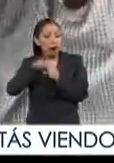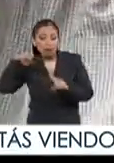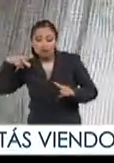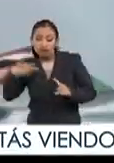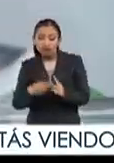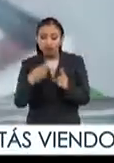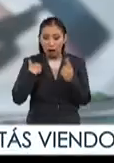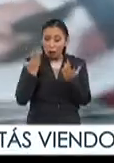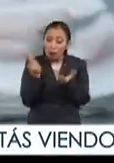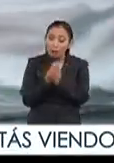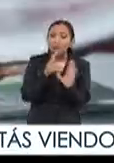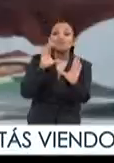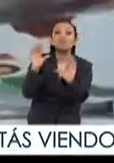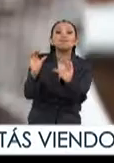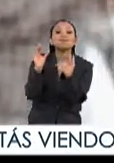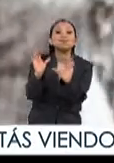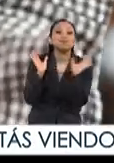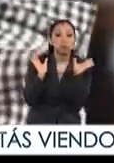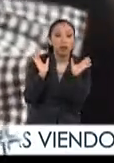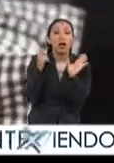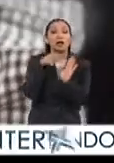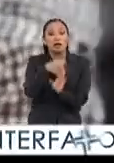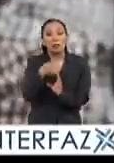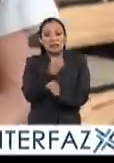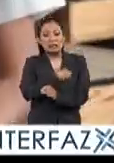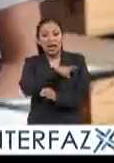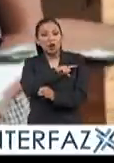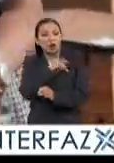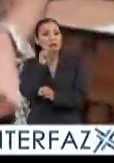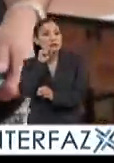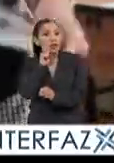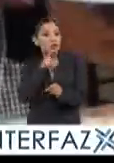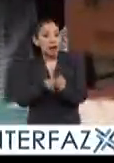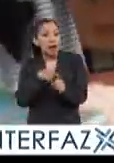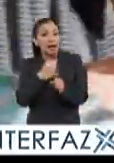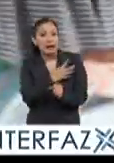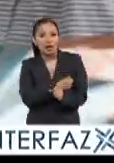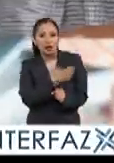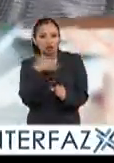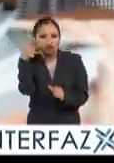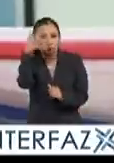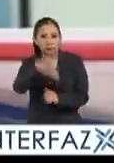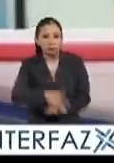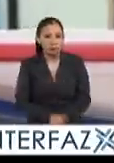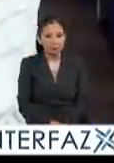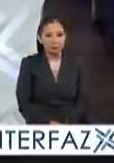perspectiva formativa, en el marco de la salud sexual y reproductiva.